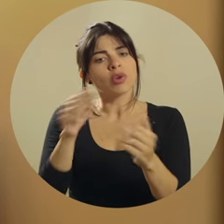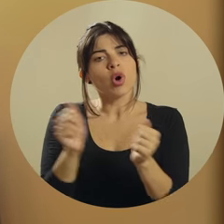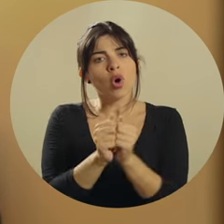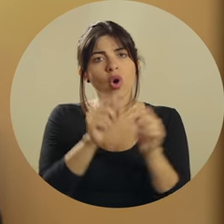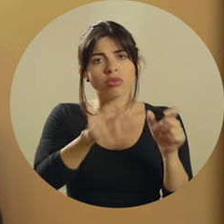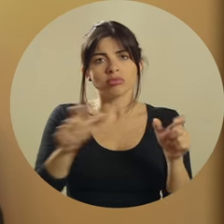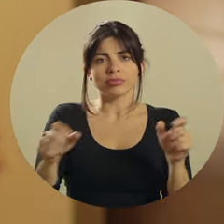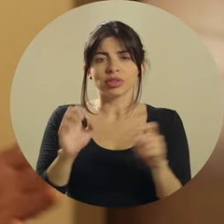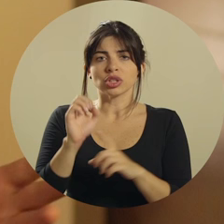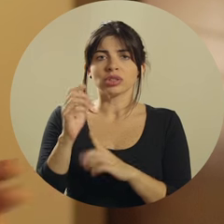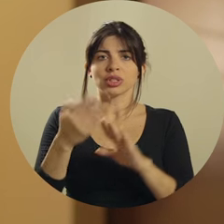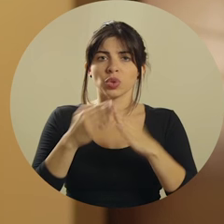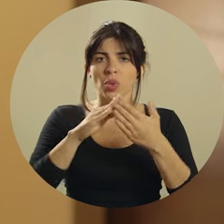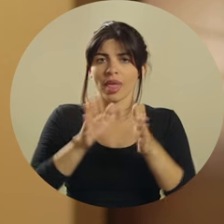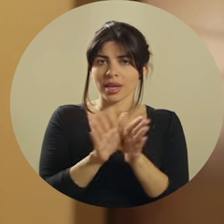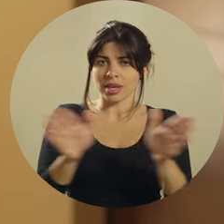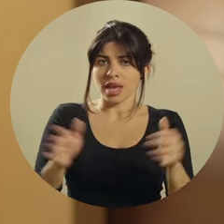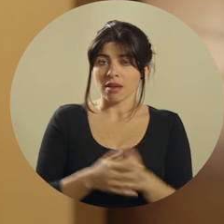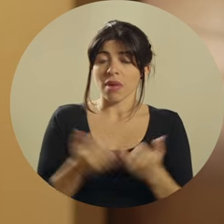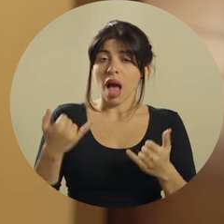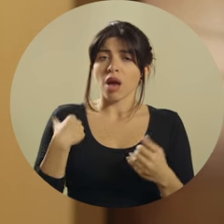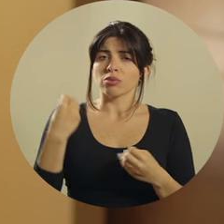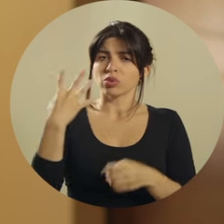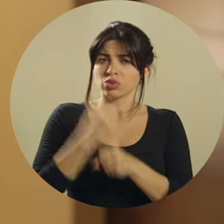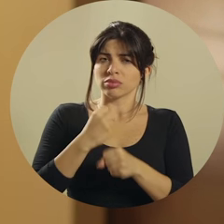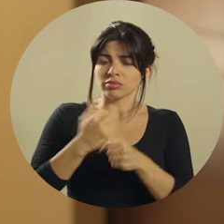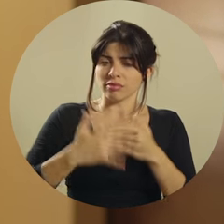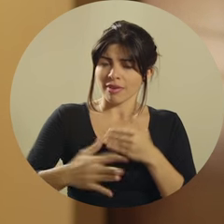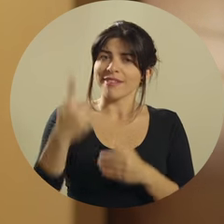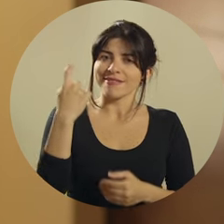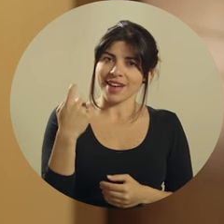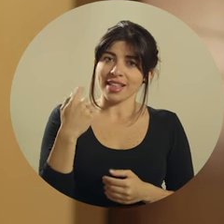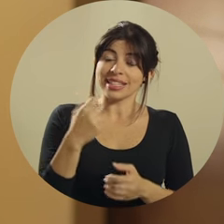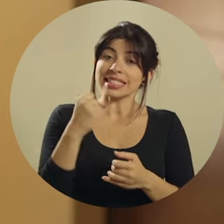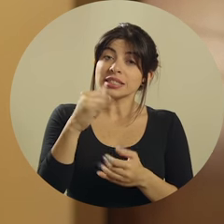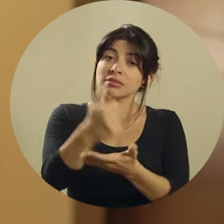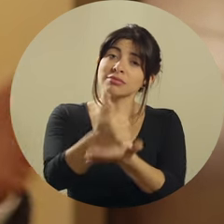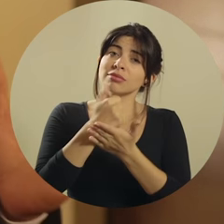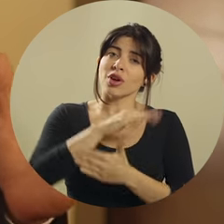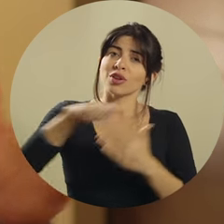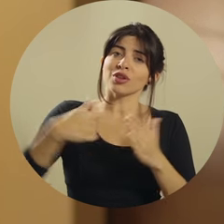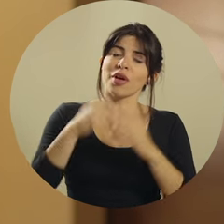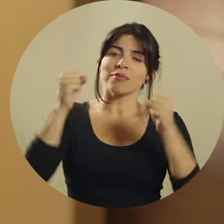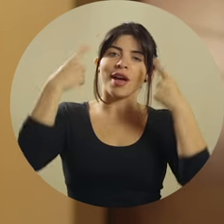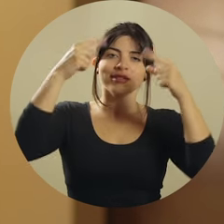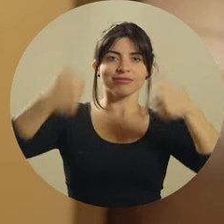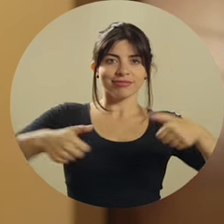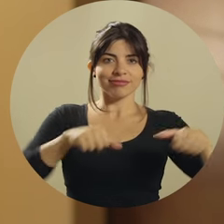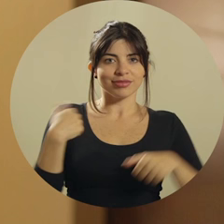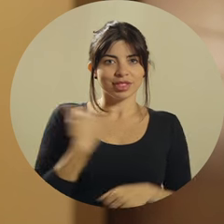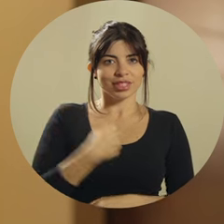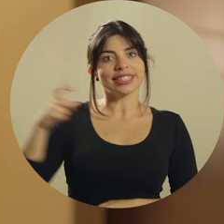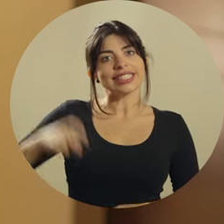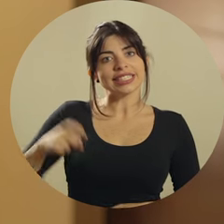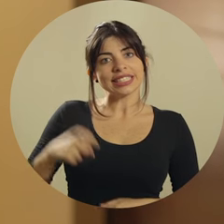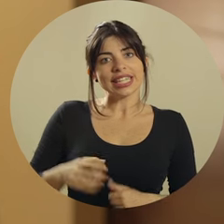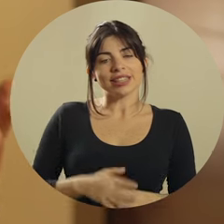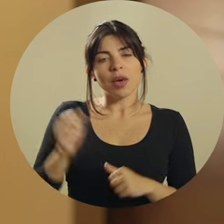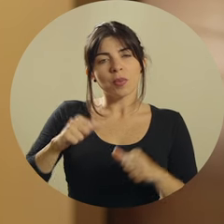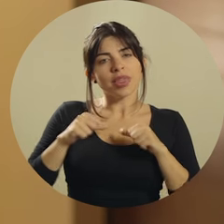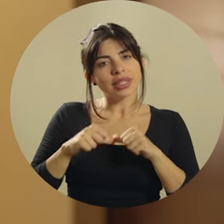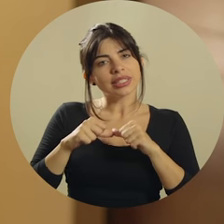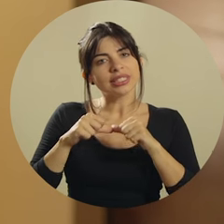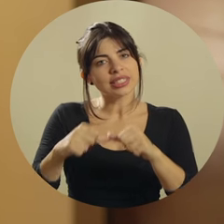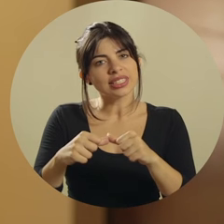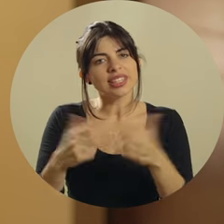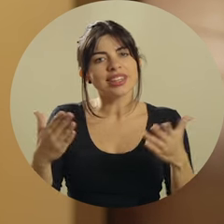cara a la ciudadanía. Tenemos mucho por delante. Con la ayuda de todos lograremos los acuerdos que necesitamos y